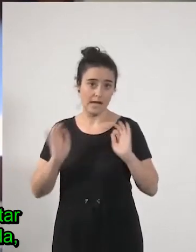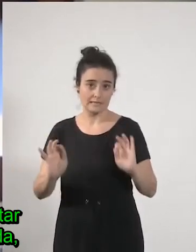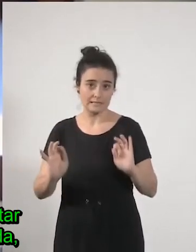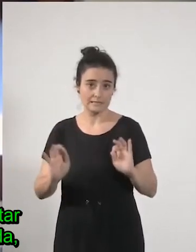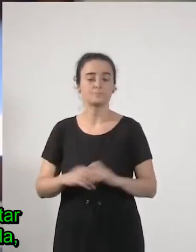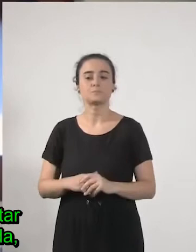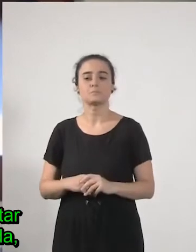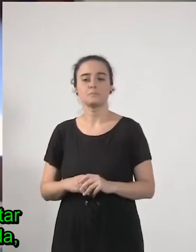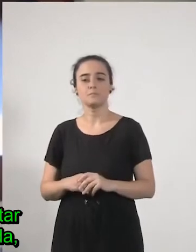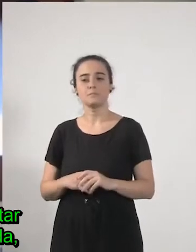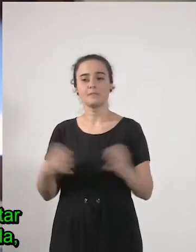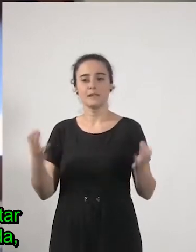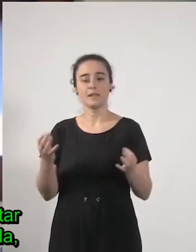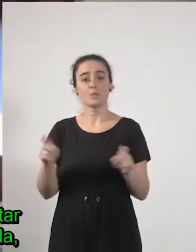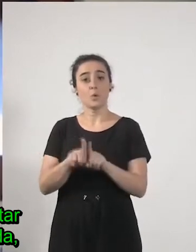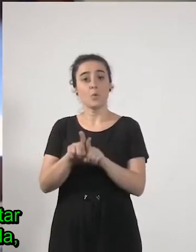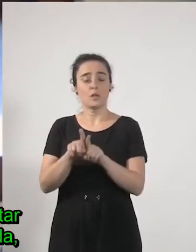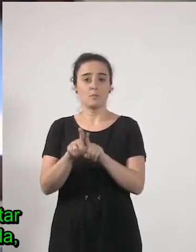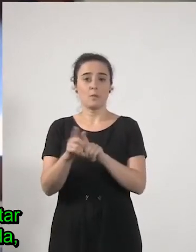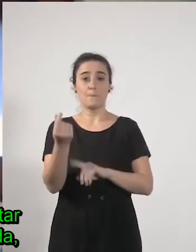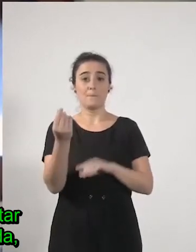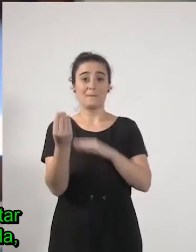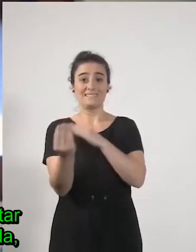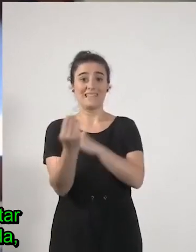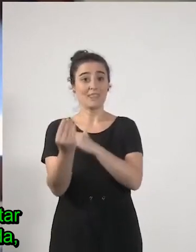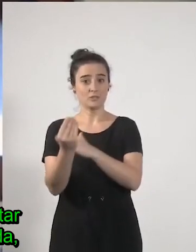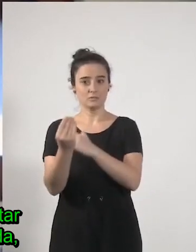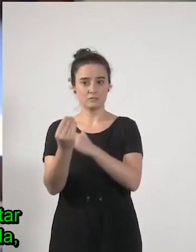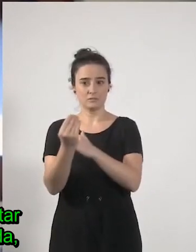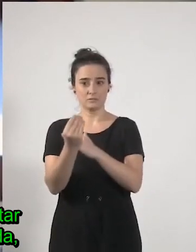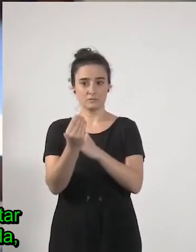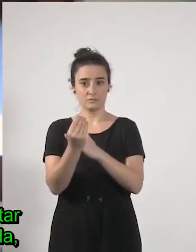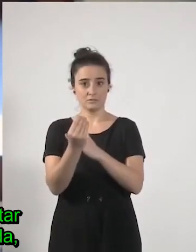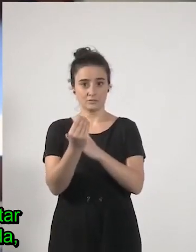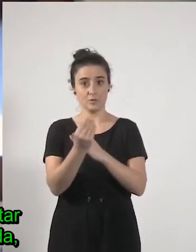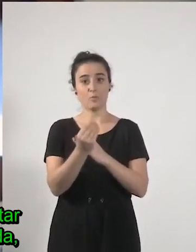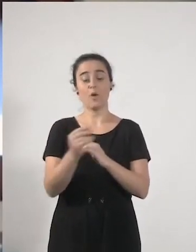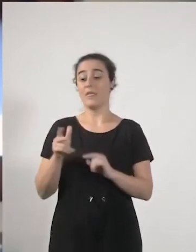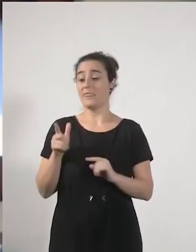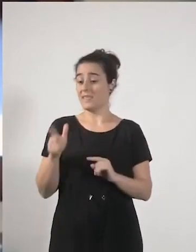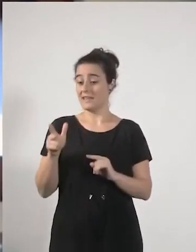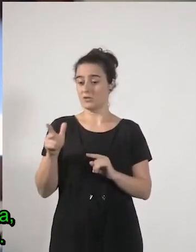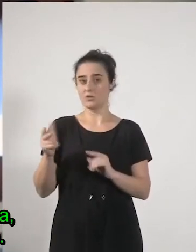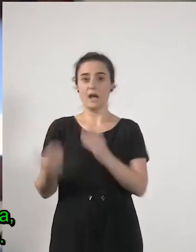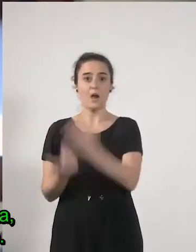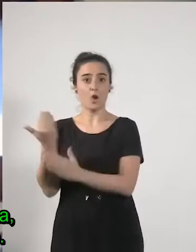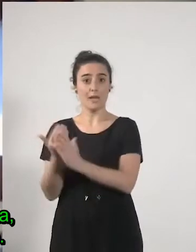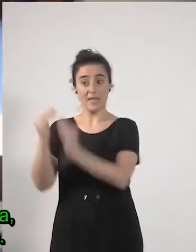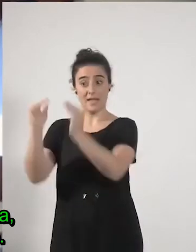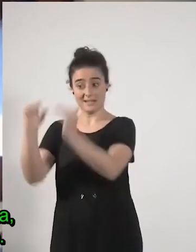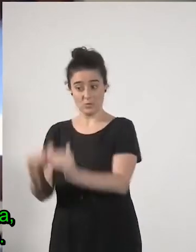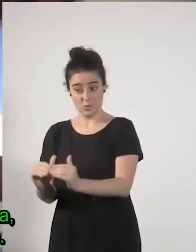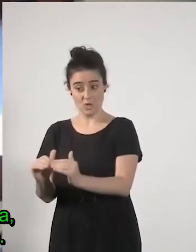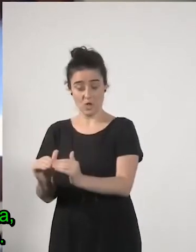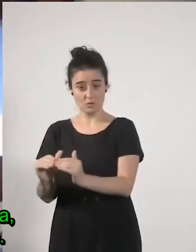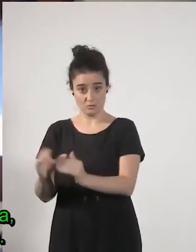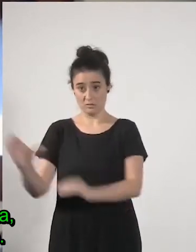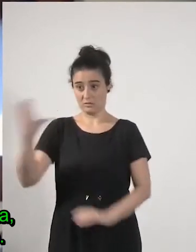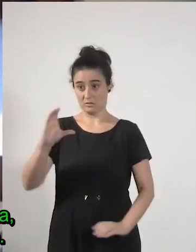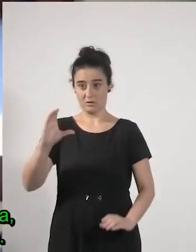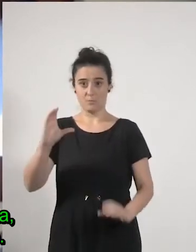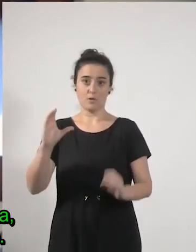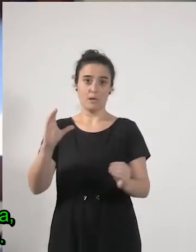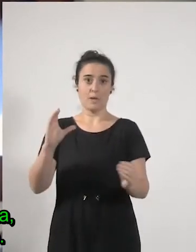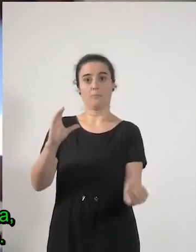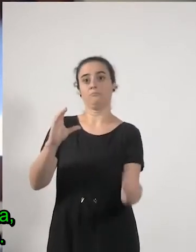esa prestación que va a completar el derecho a la reducción de jornada que ha venido durante la